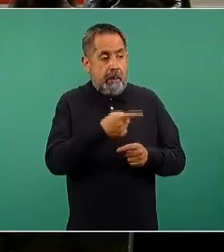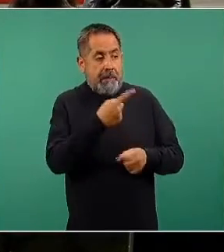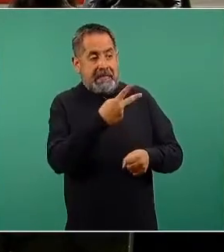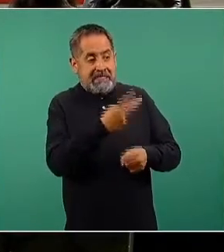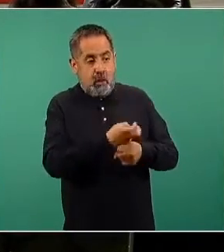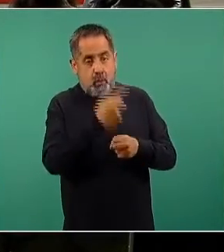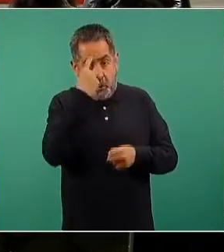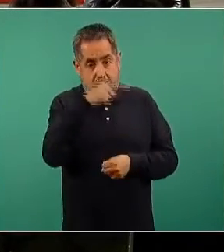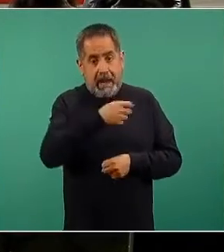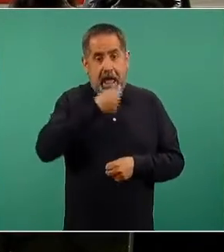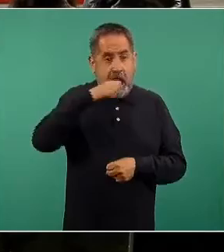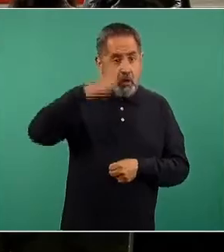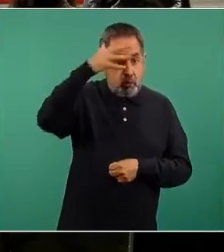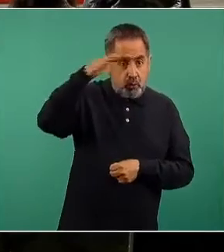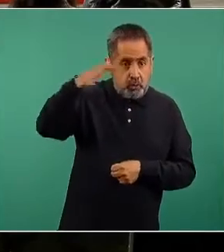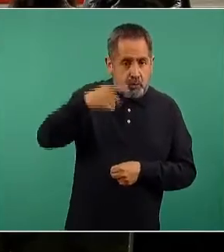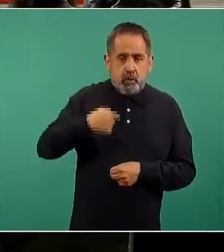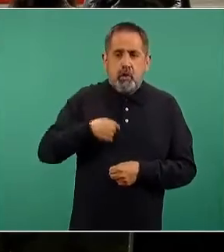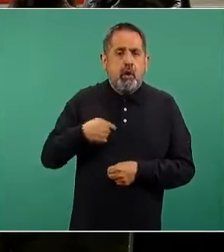vacunación para adultos mayores.